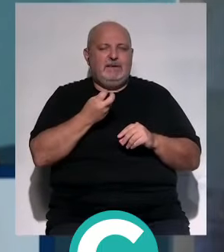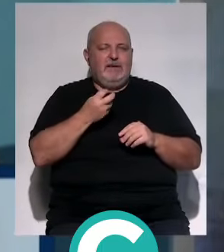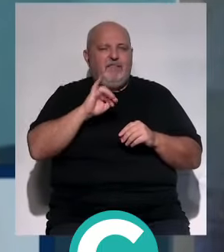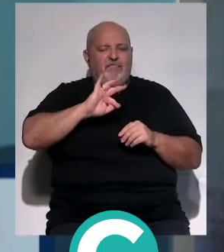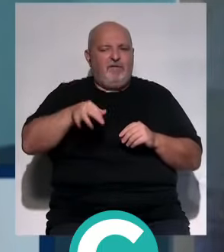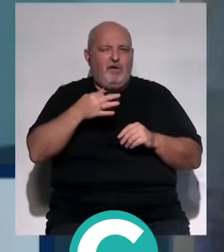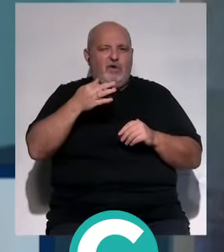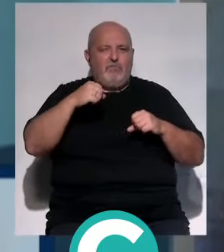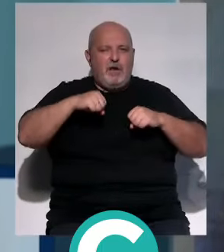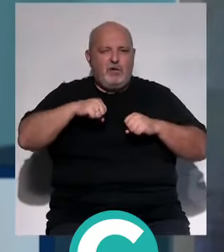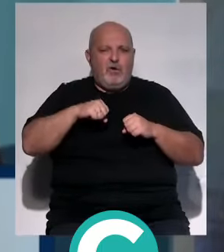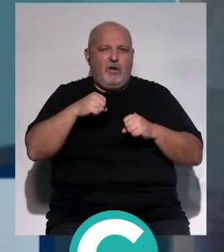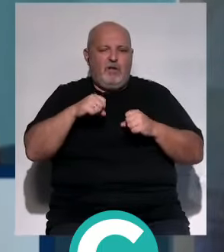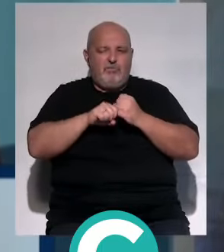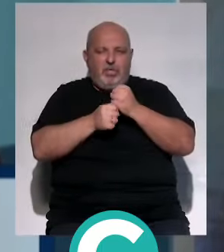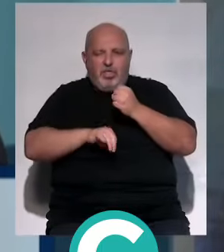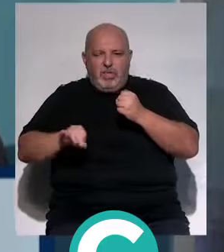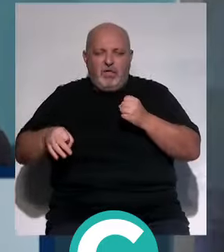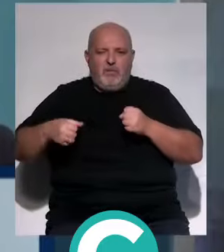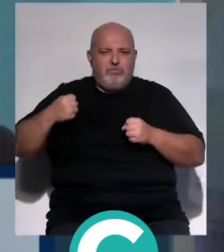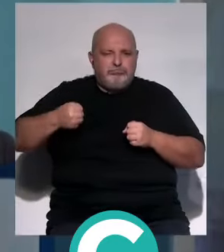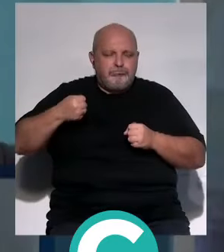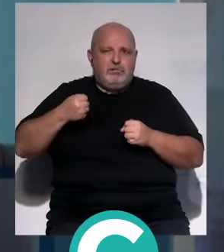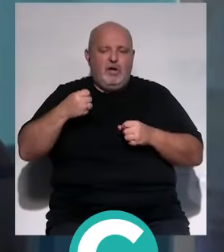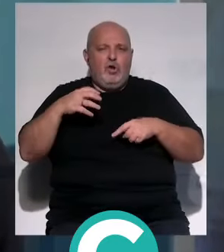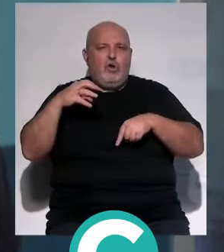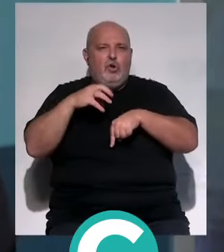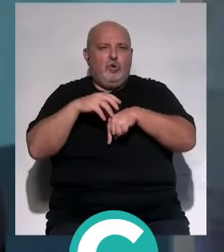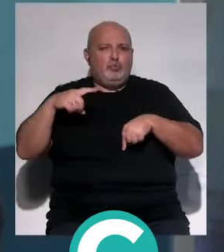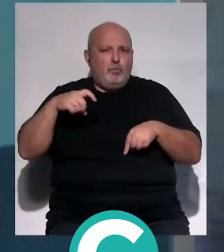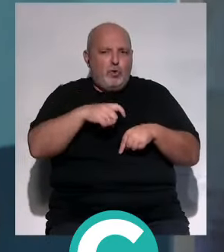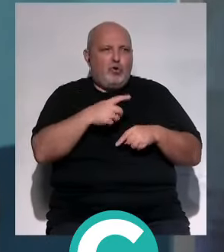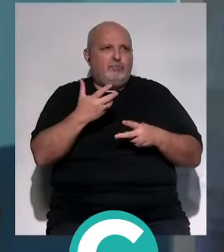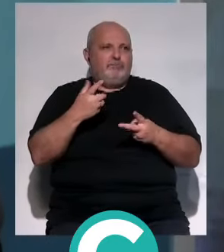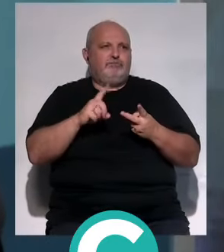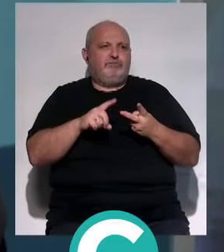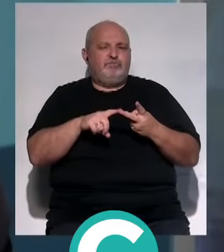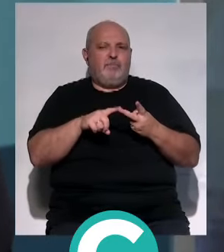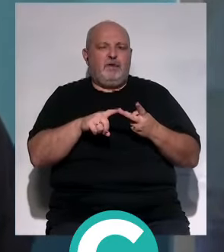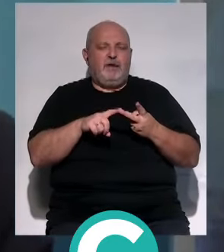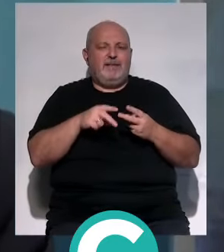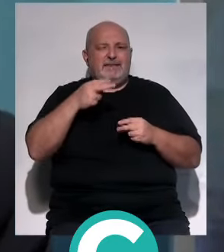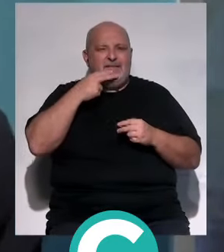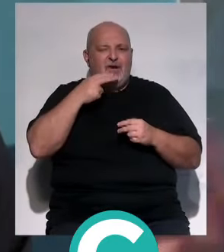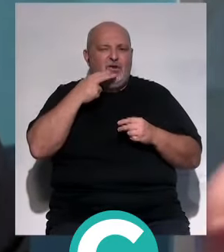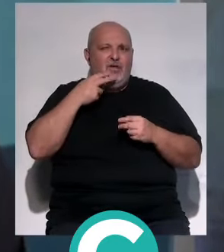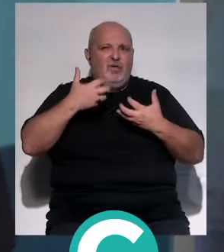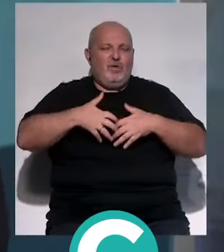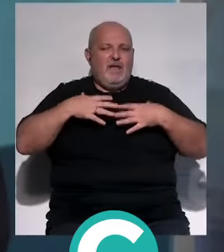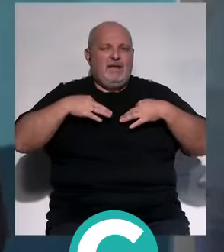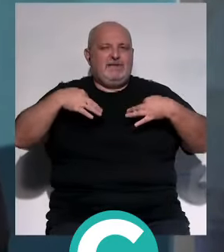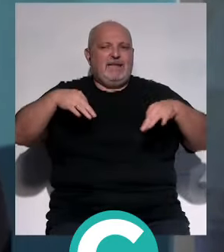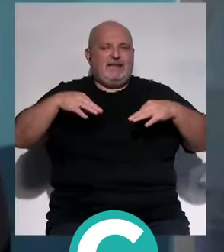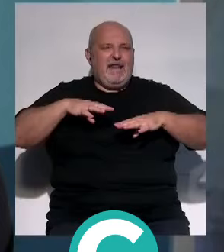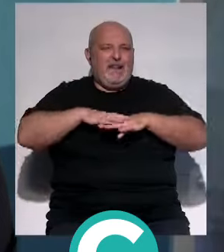sonda que tiene una hipertrofia, el cáncer de próstata que es el tumor más frecuente del varón, por ejemplo el tema del tabaco, las industrias textiles que habido en